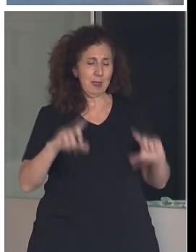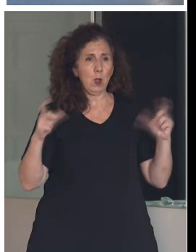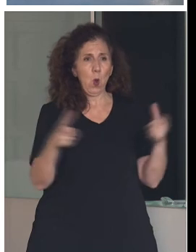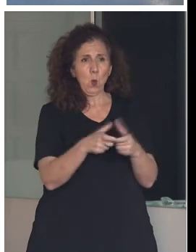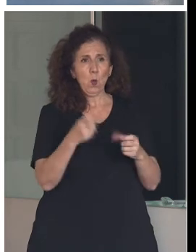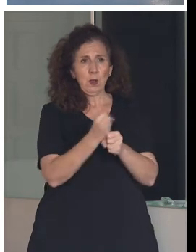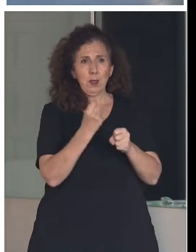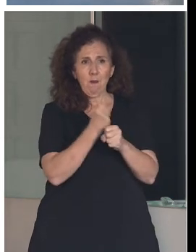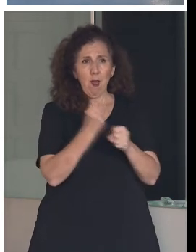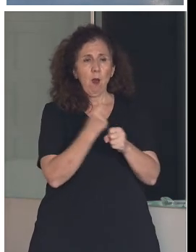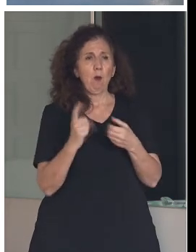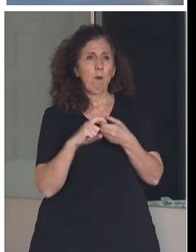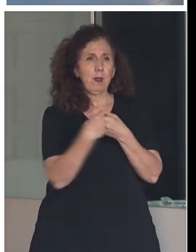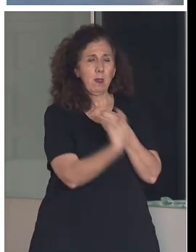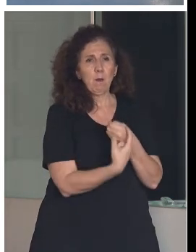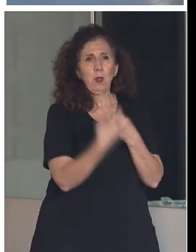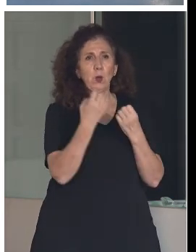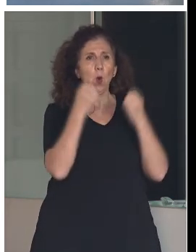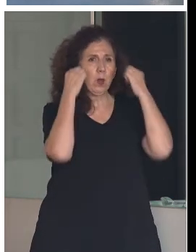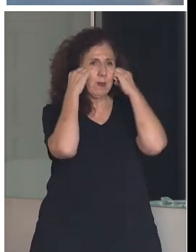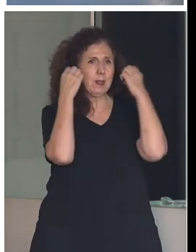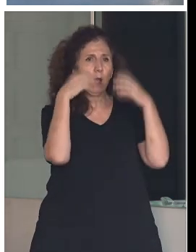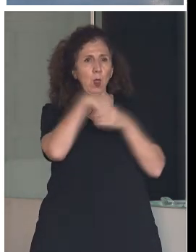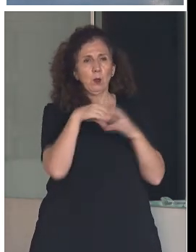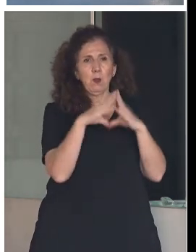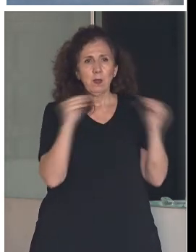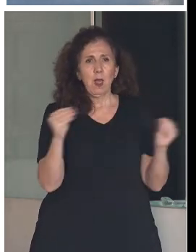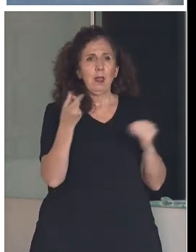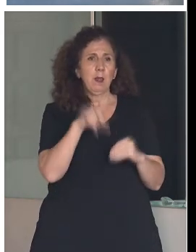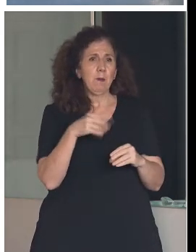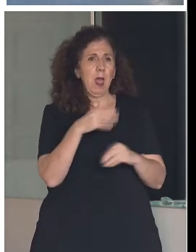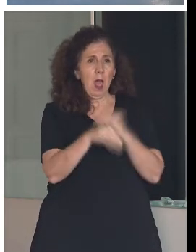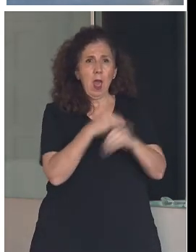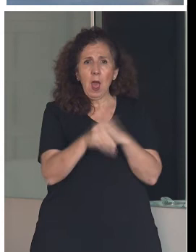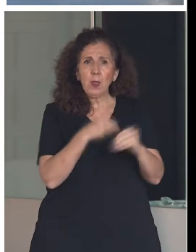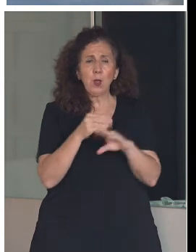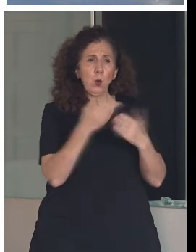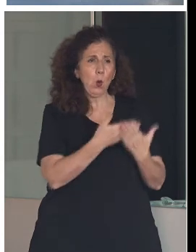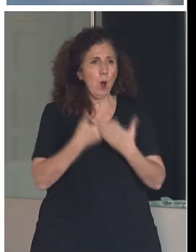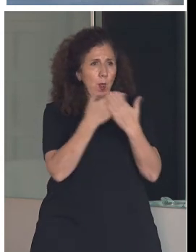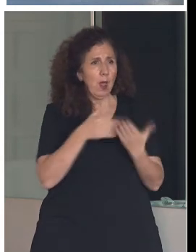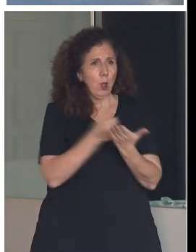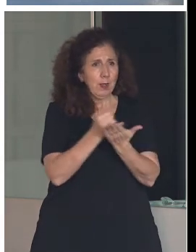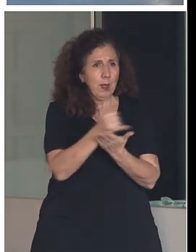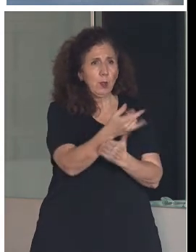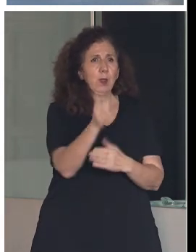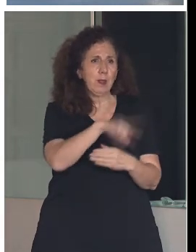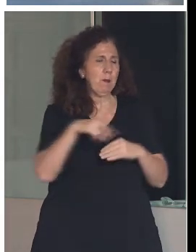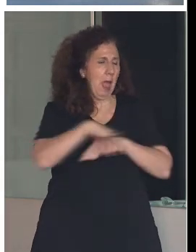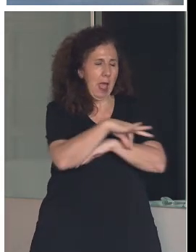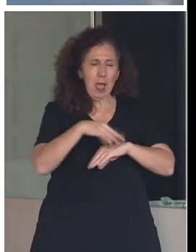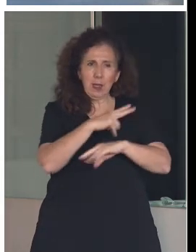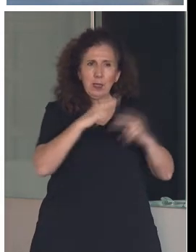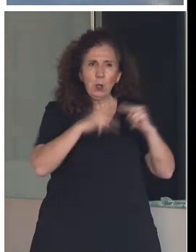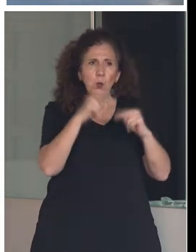universitarios no solo en Historia del Arte, sino Geografía y Ordenación del Territorio, incorporaremos también Área Social, es decir, Arquitectura, toda una